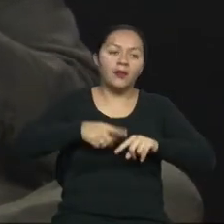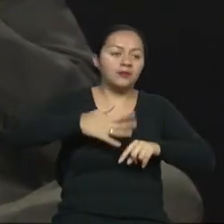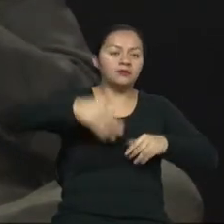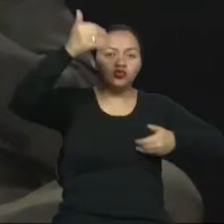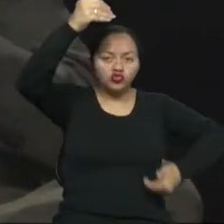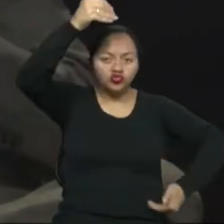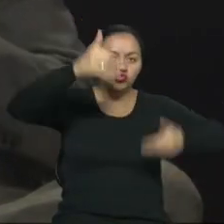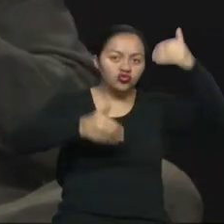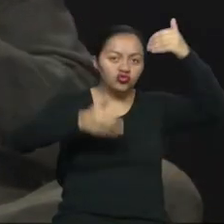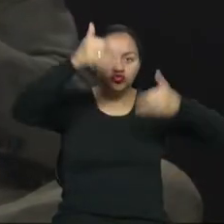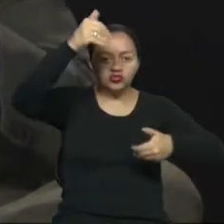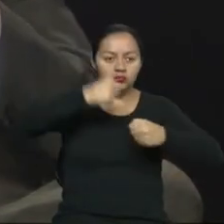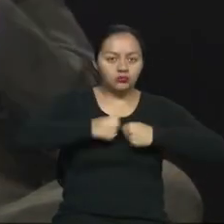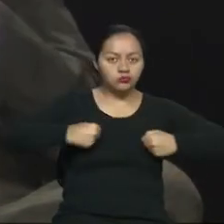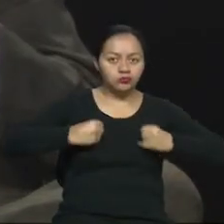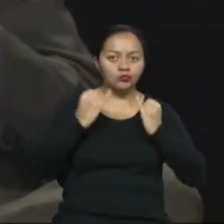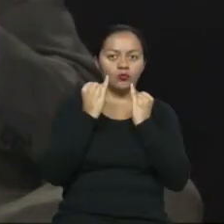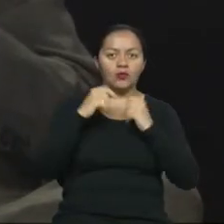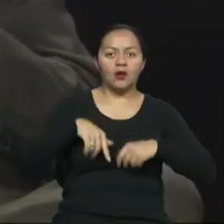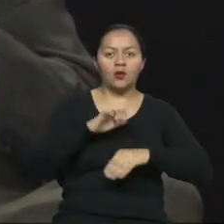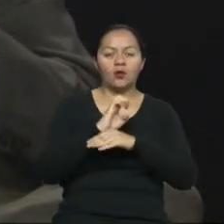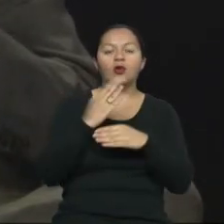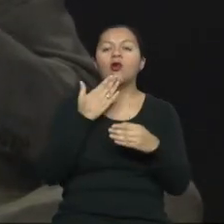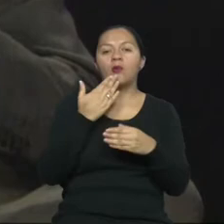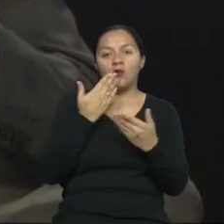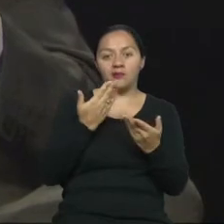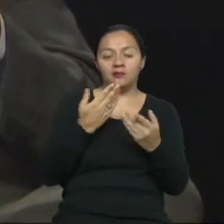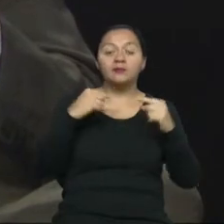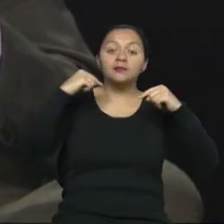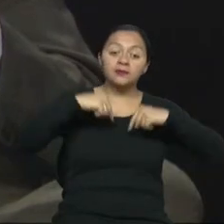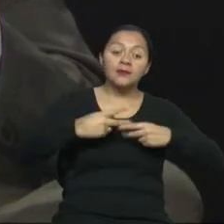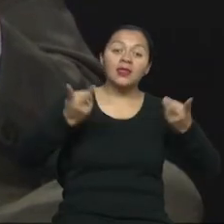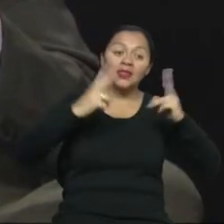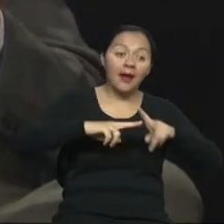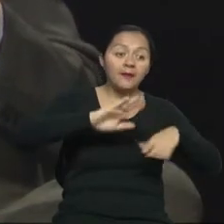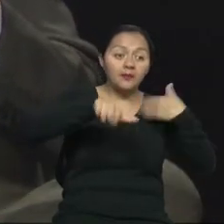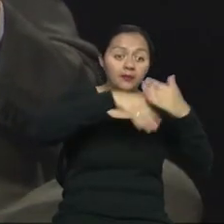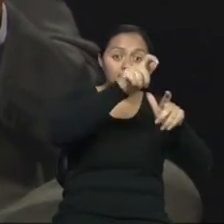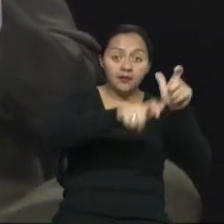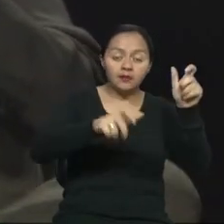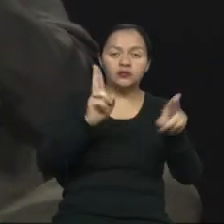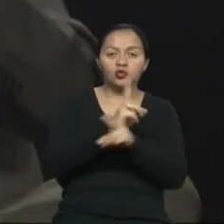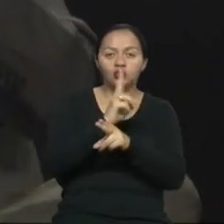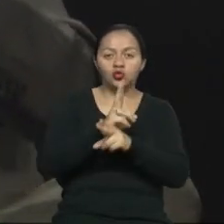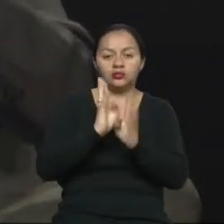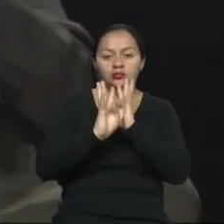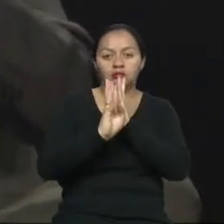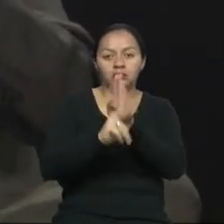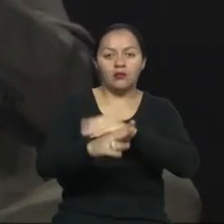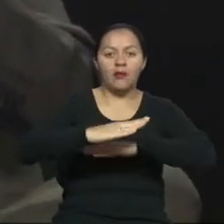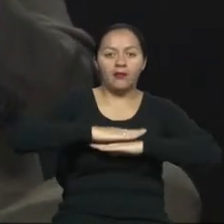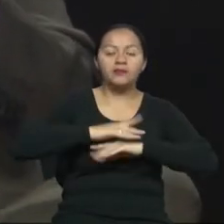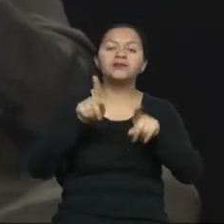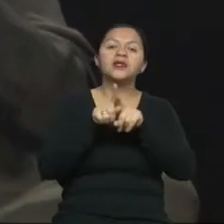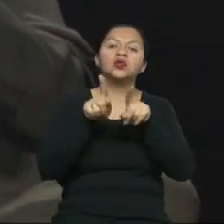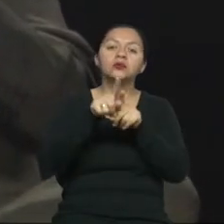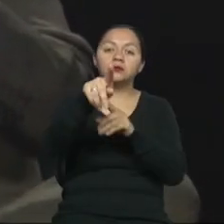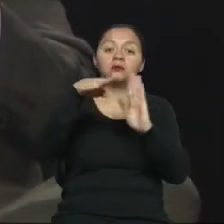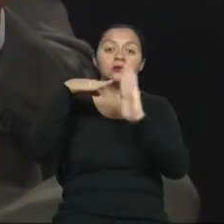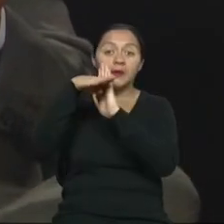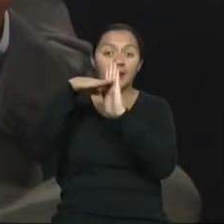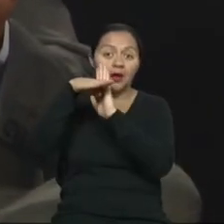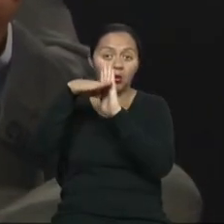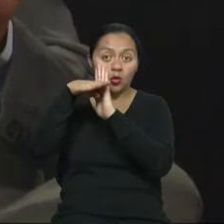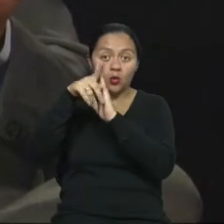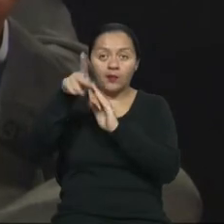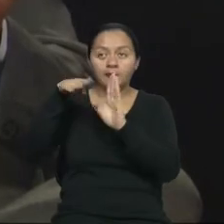que todas las personas puedan hacer uso de los espacios, que tengamos ventanillas a doble altura, de manera que un niño,